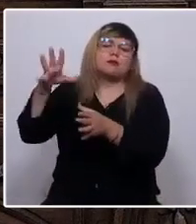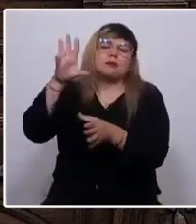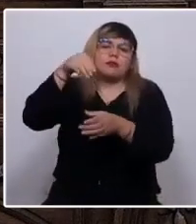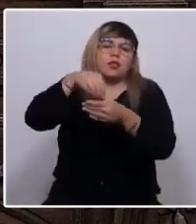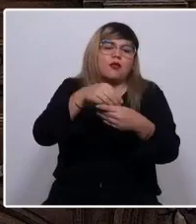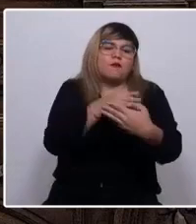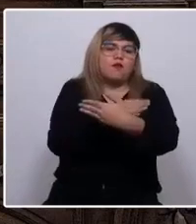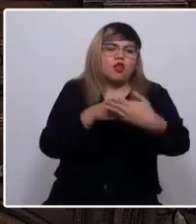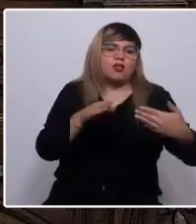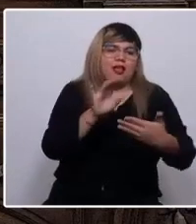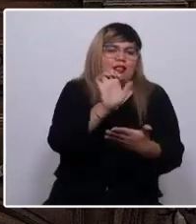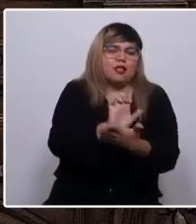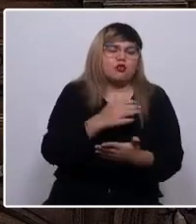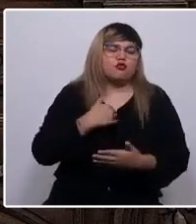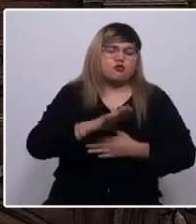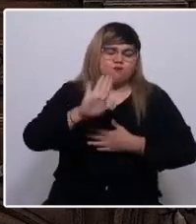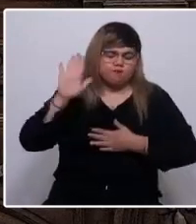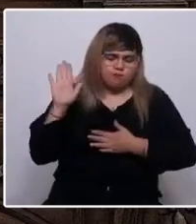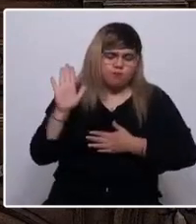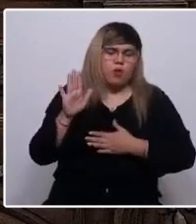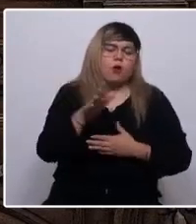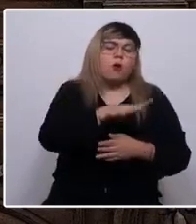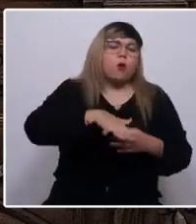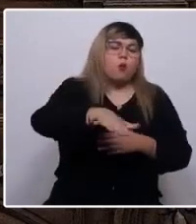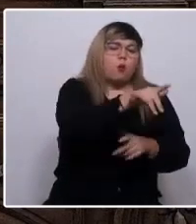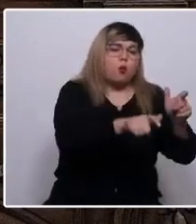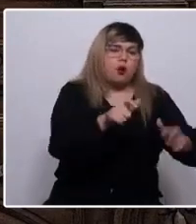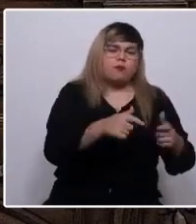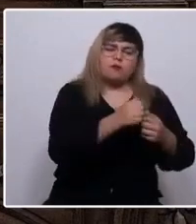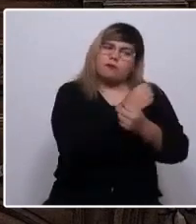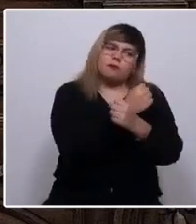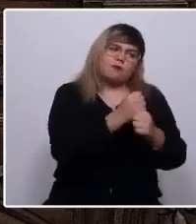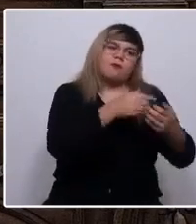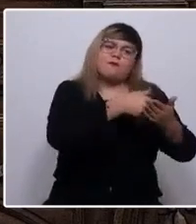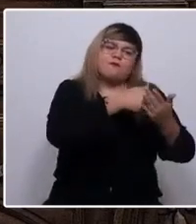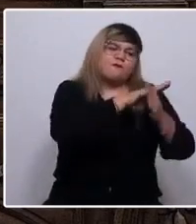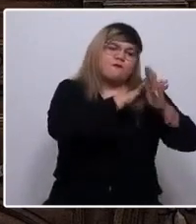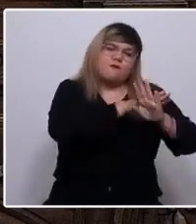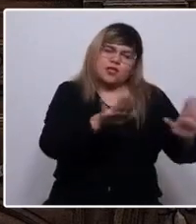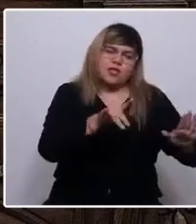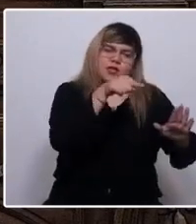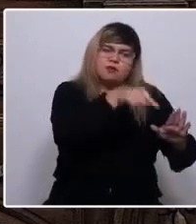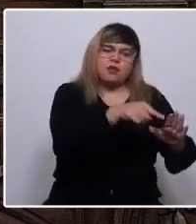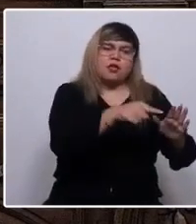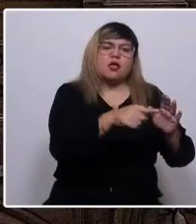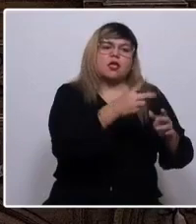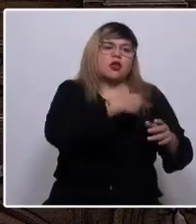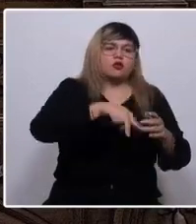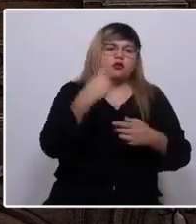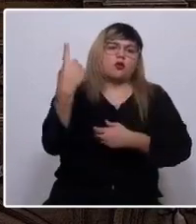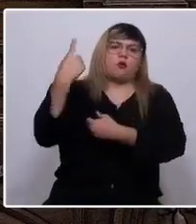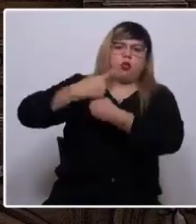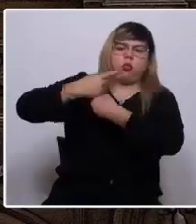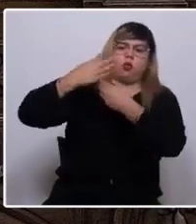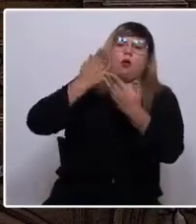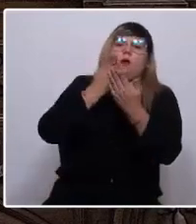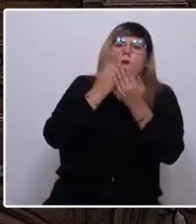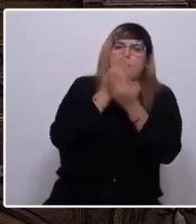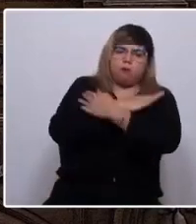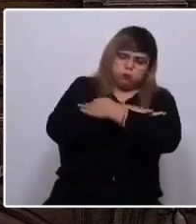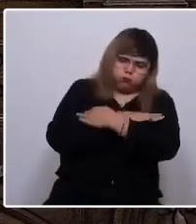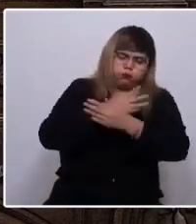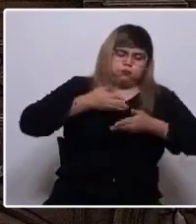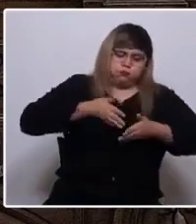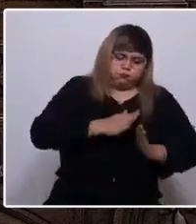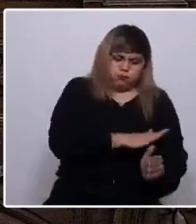del Estado, me he comprometido con mi pueblo a terminar con la tutela jurídica e institucional a la que hemos sido sometidos desde el nacimiento de la República